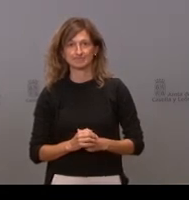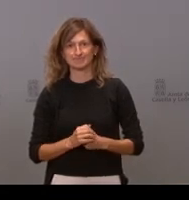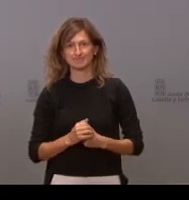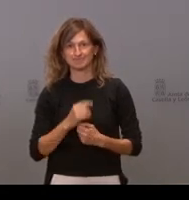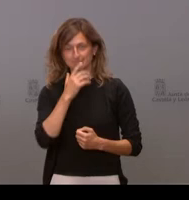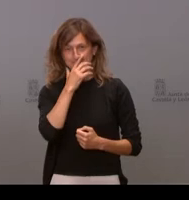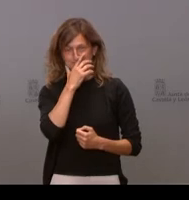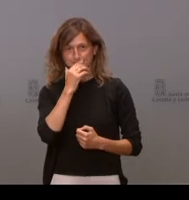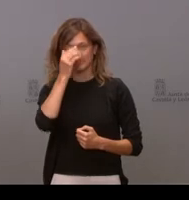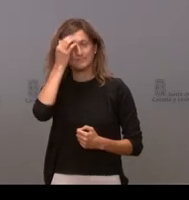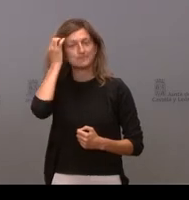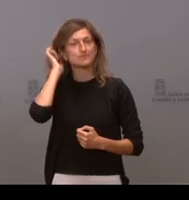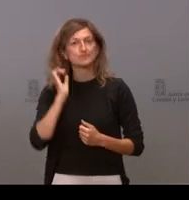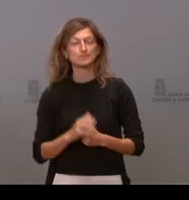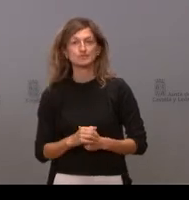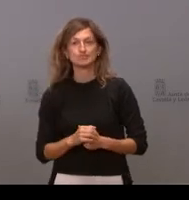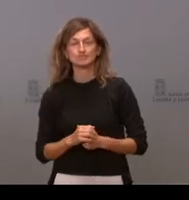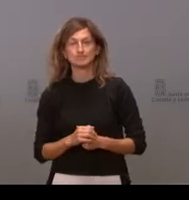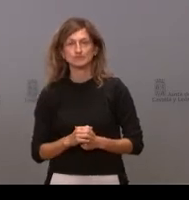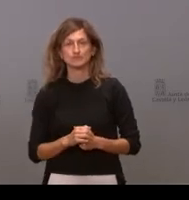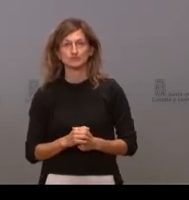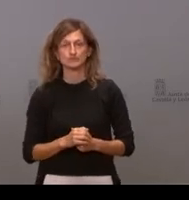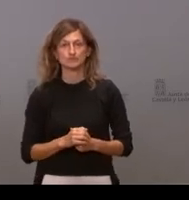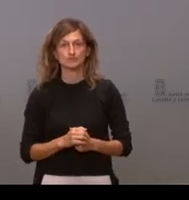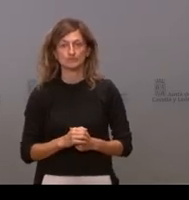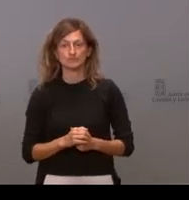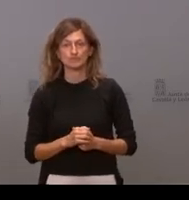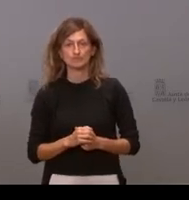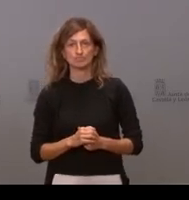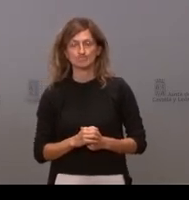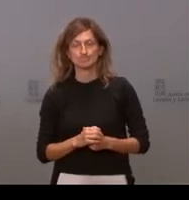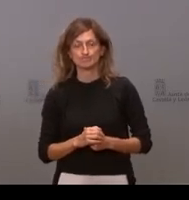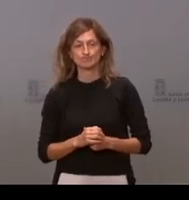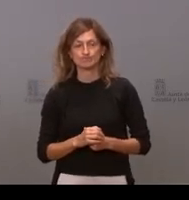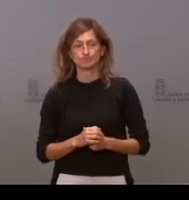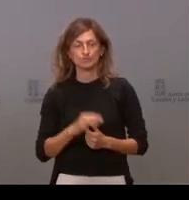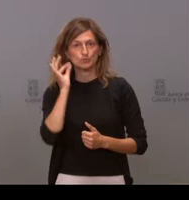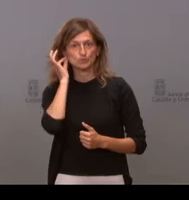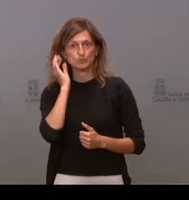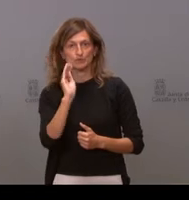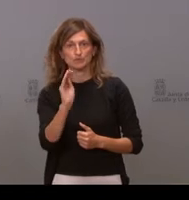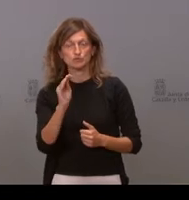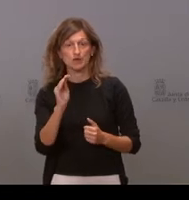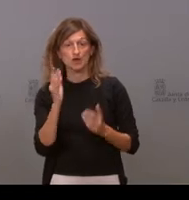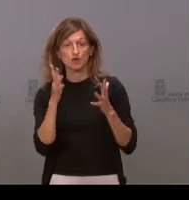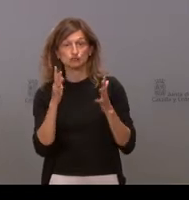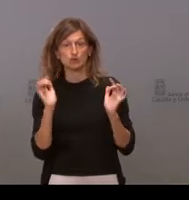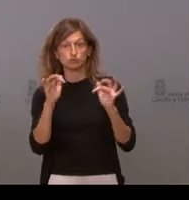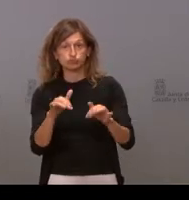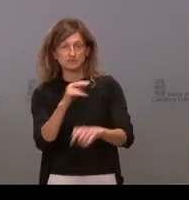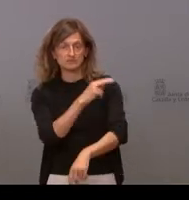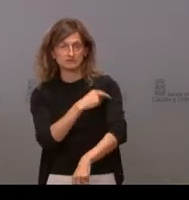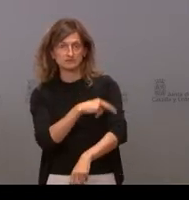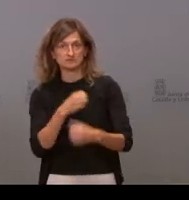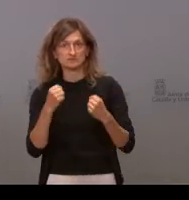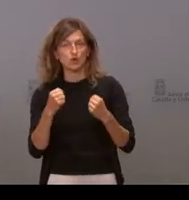No me lo puedo creer. Sí, sí. A ver, una de las… En el Consejo Interterritorial de Salud creo que se abordó también